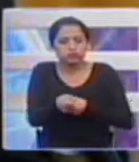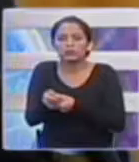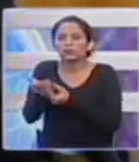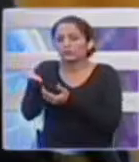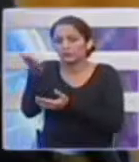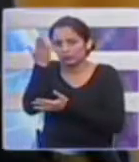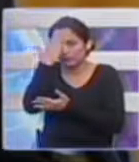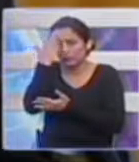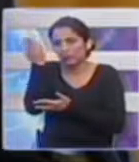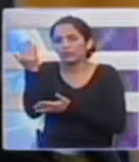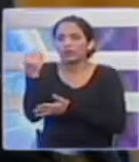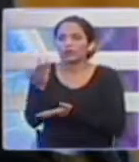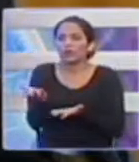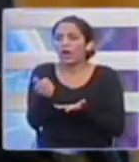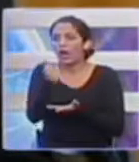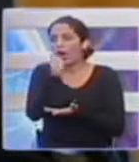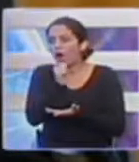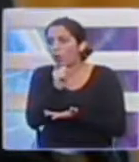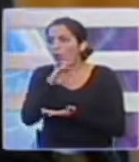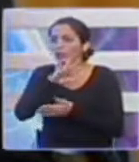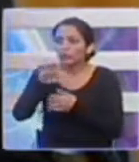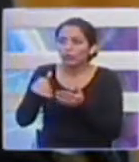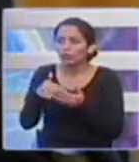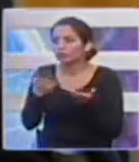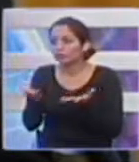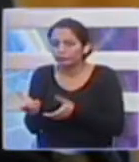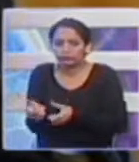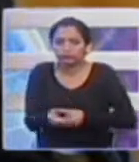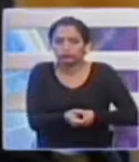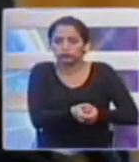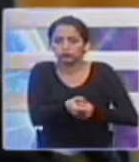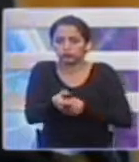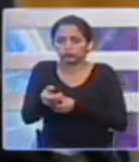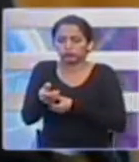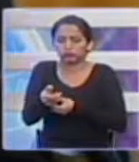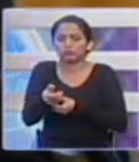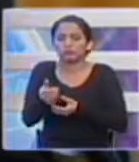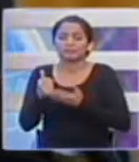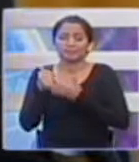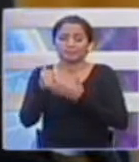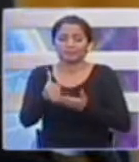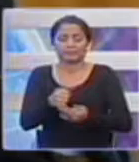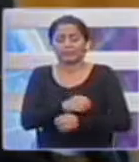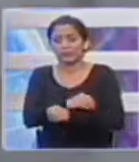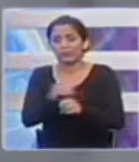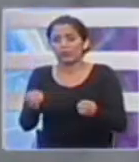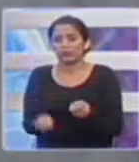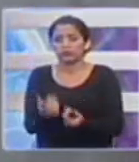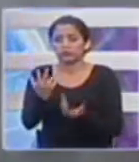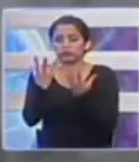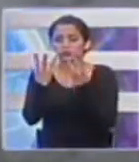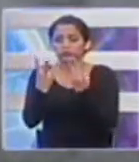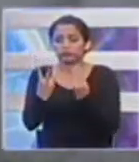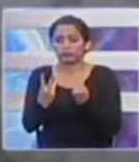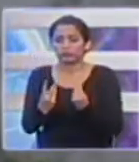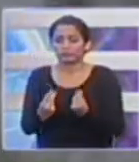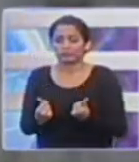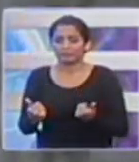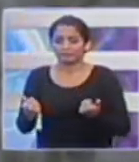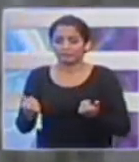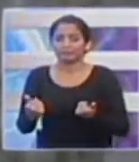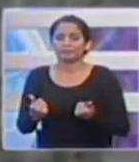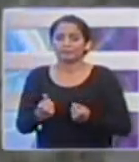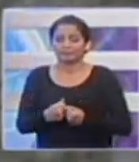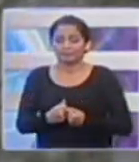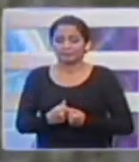serían las dos situaciones necesarias para poder desarrollar este tipo de sufocación de fuego. Por ahora descartan declarar la